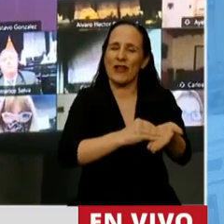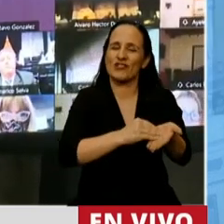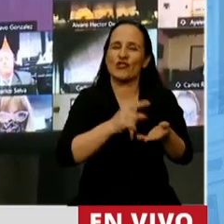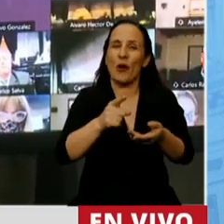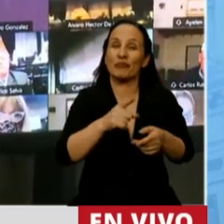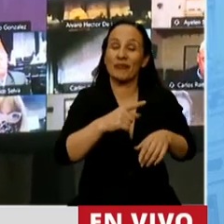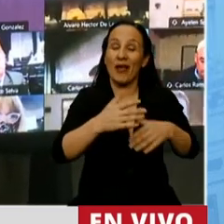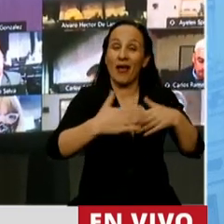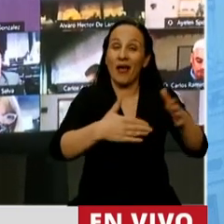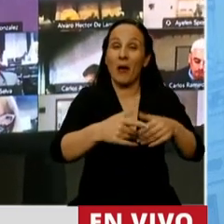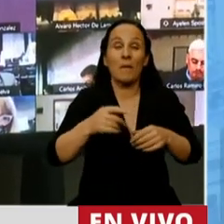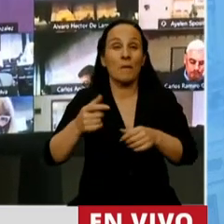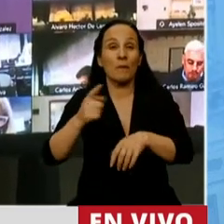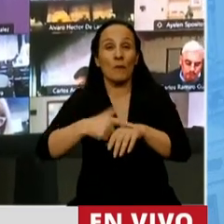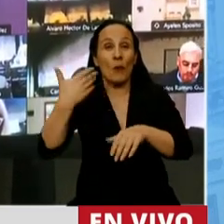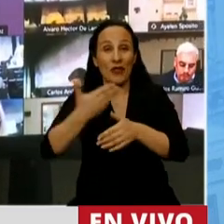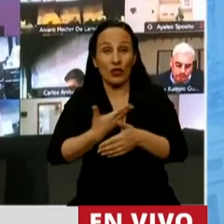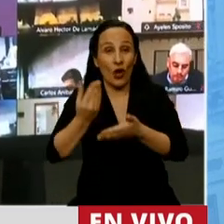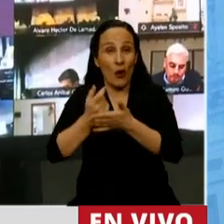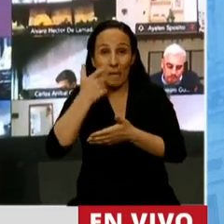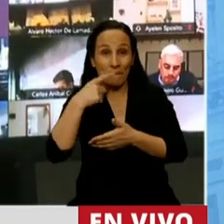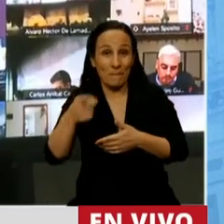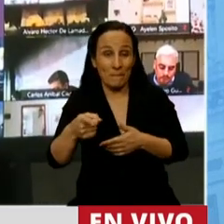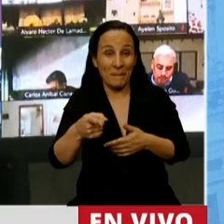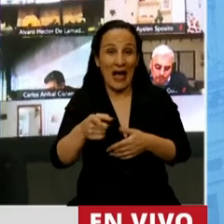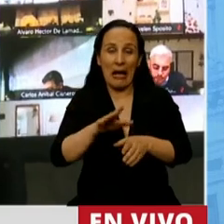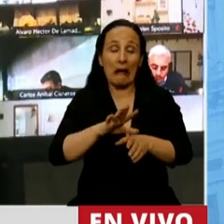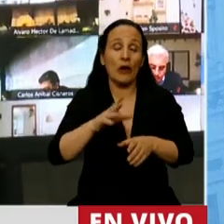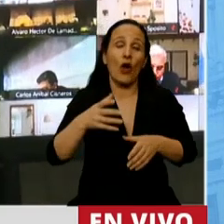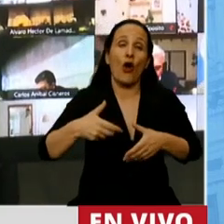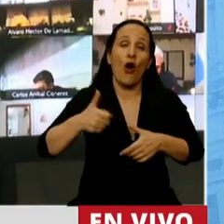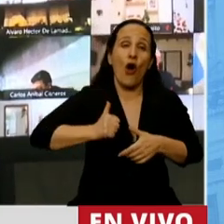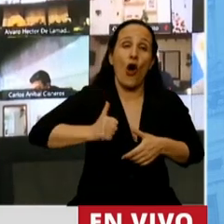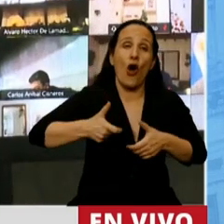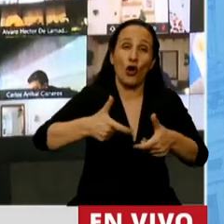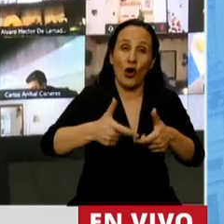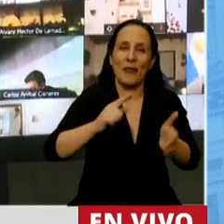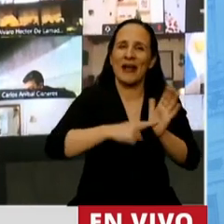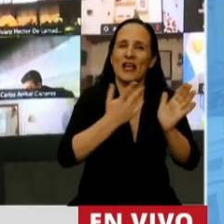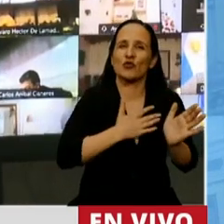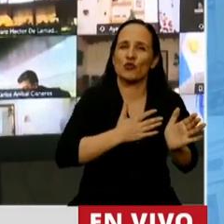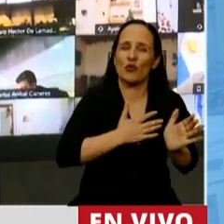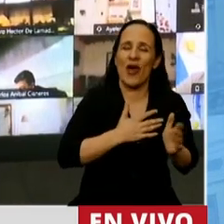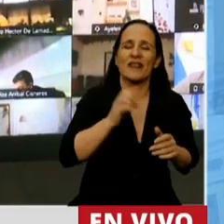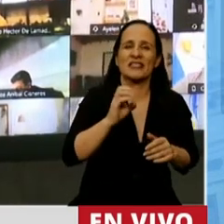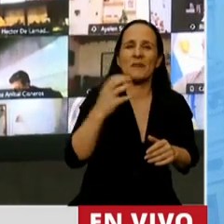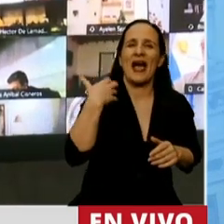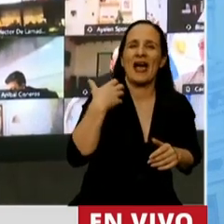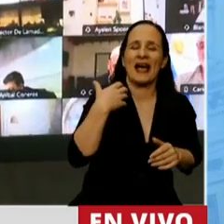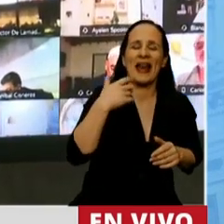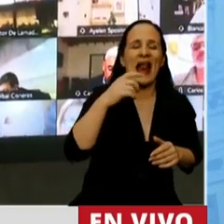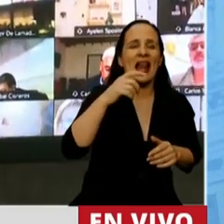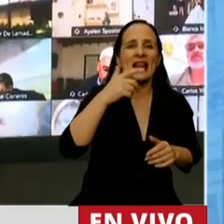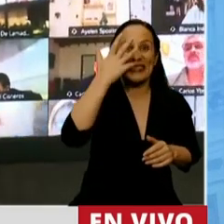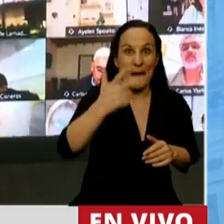macrismo lo tiró al cofre del olvido, que es el plan director de cloaca para mi ciudad, para General San Martín, que se estaba